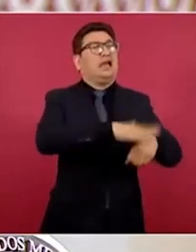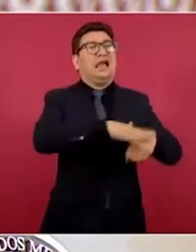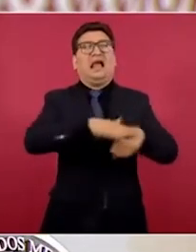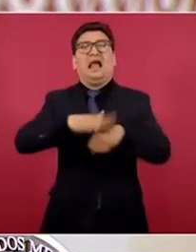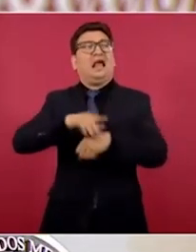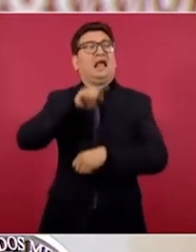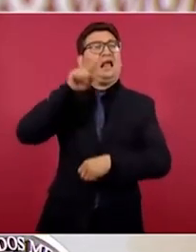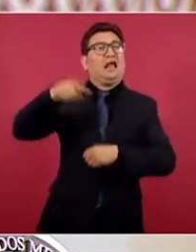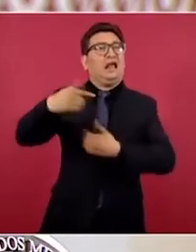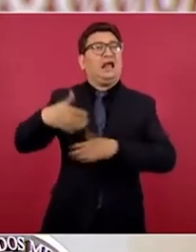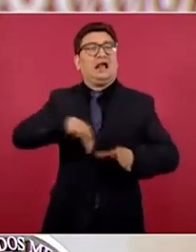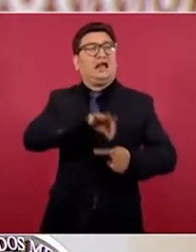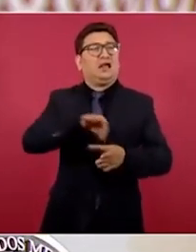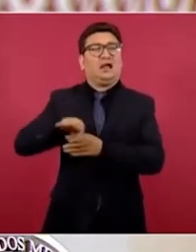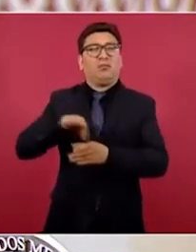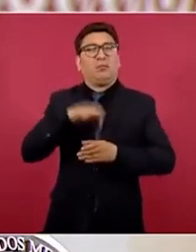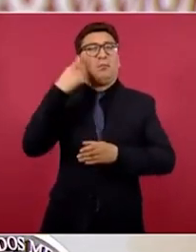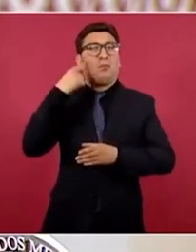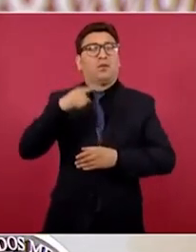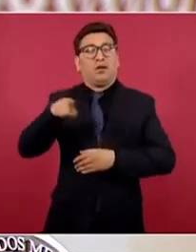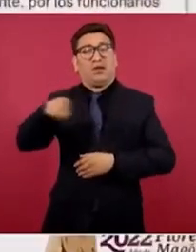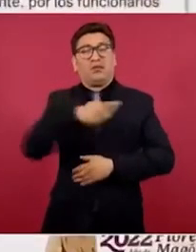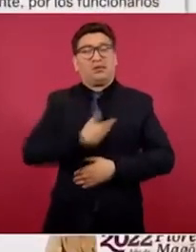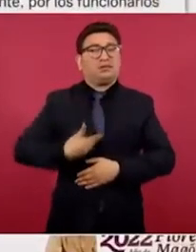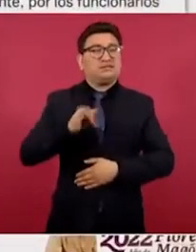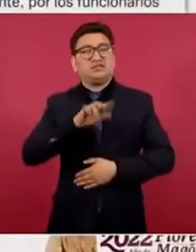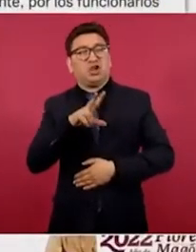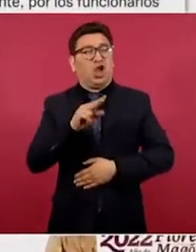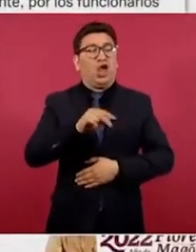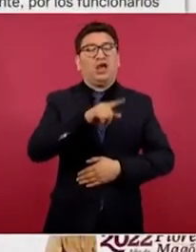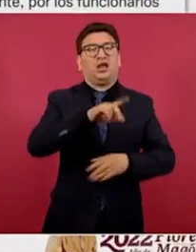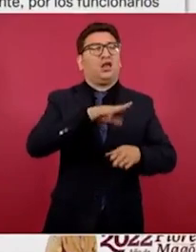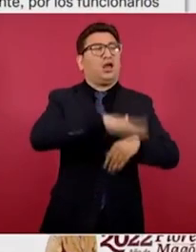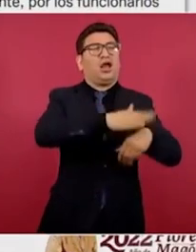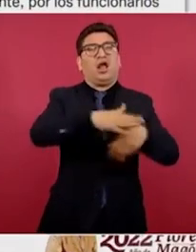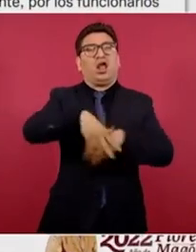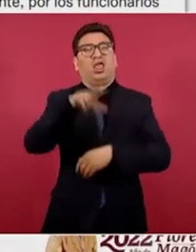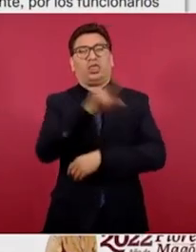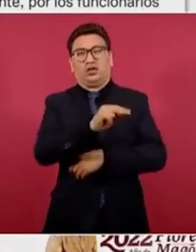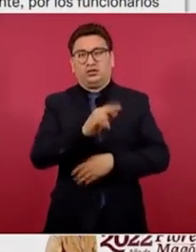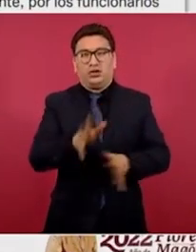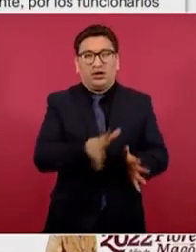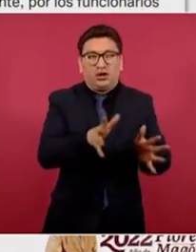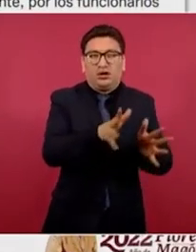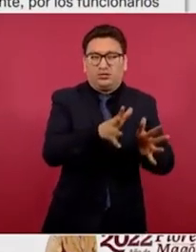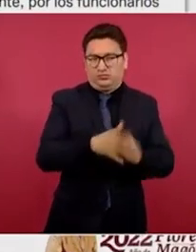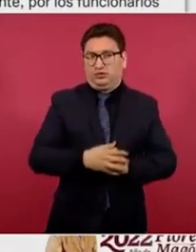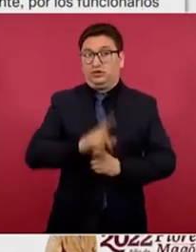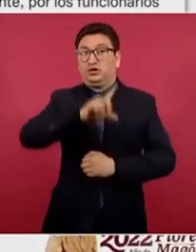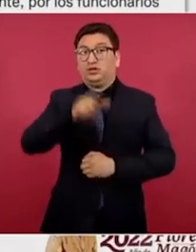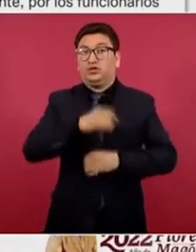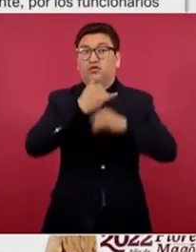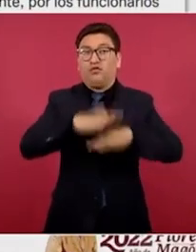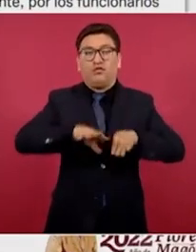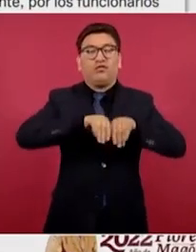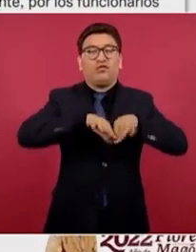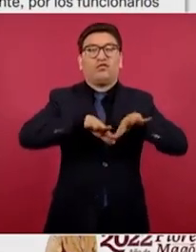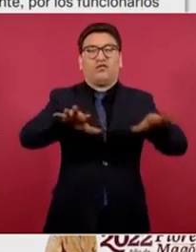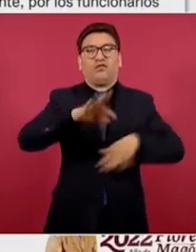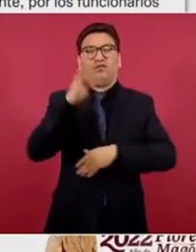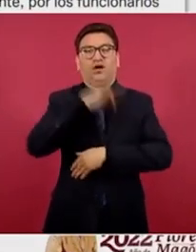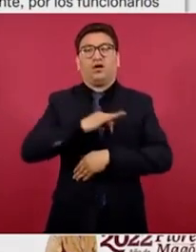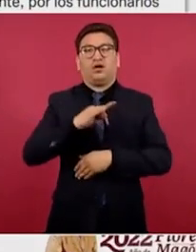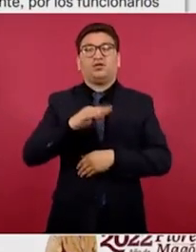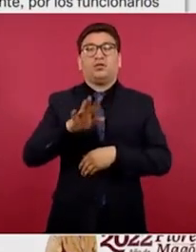consulta de revocación de mandato. También difundió información falsa sobre la jornada